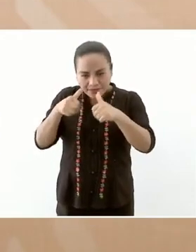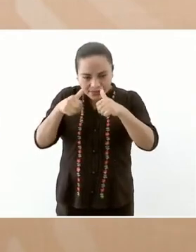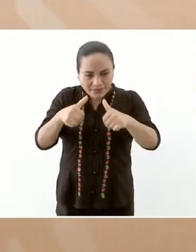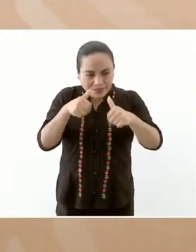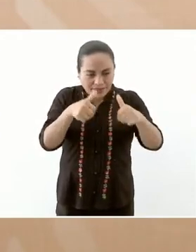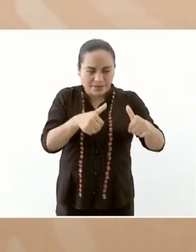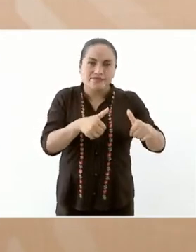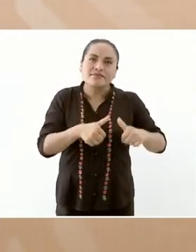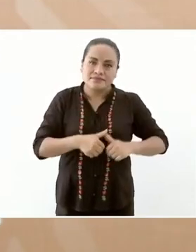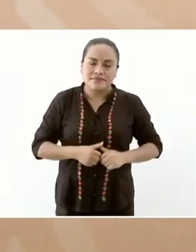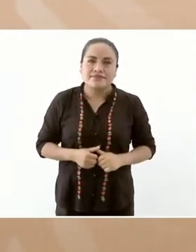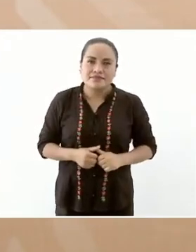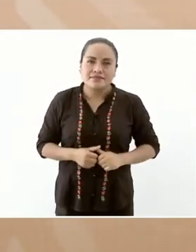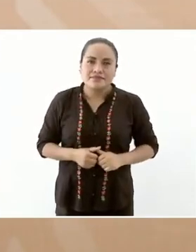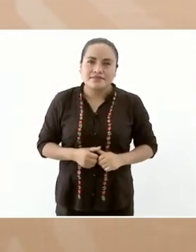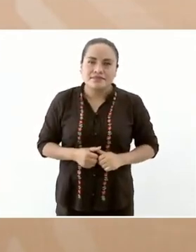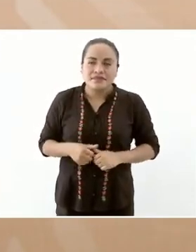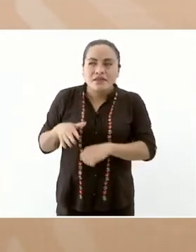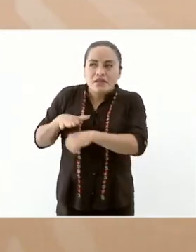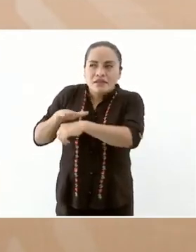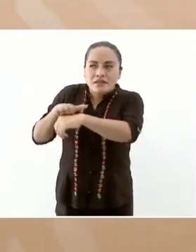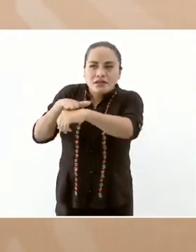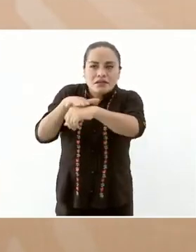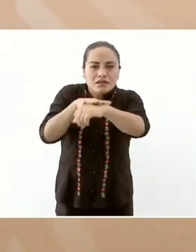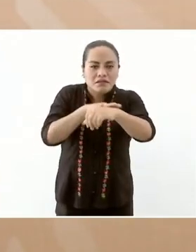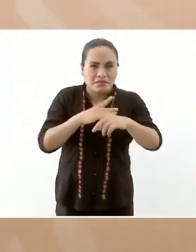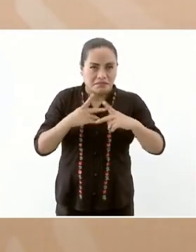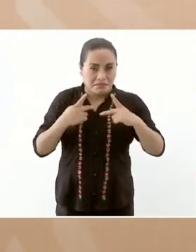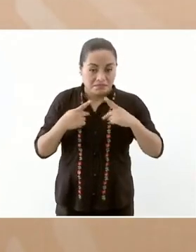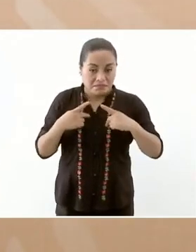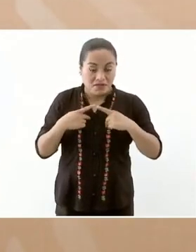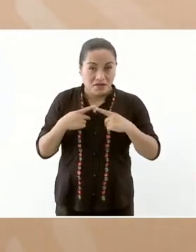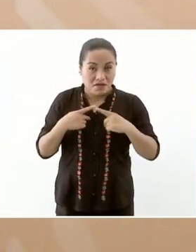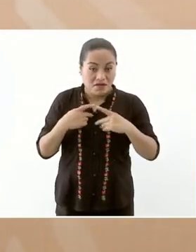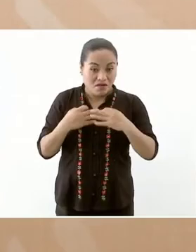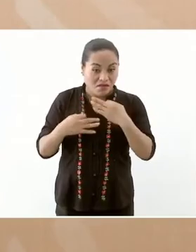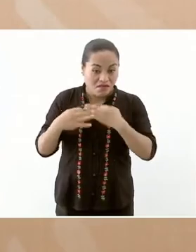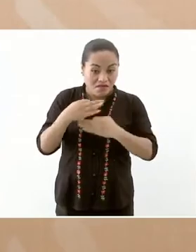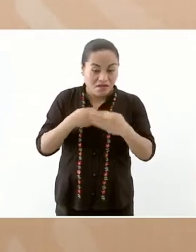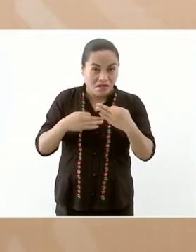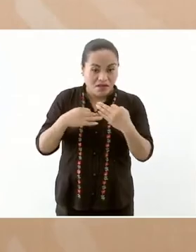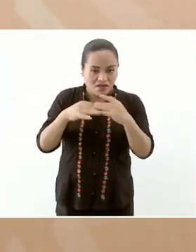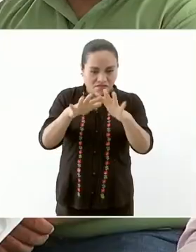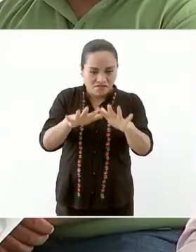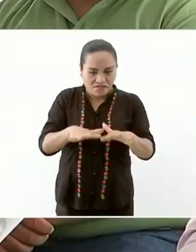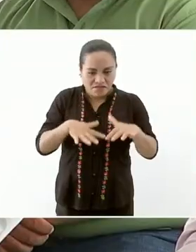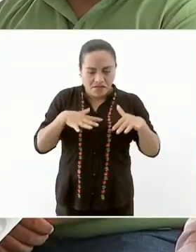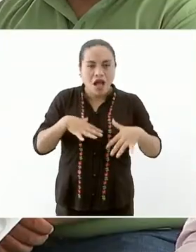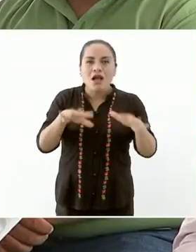llamar a todos y así vamos a trabajar